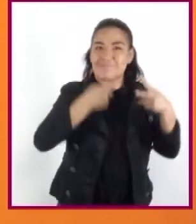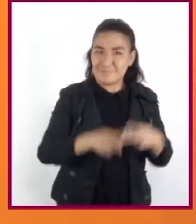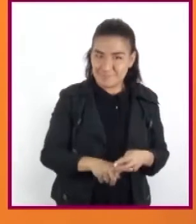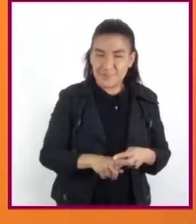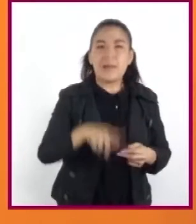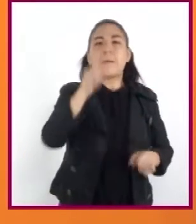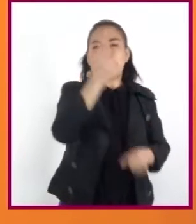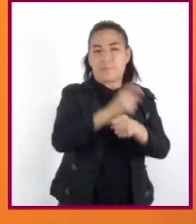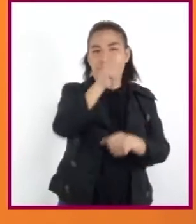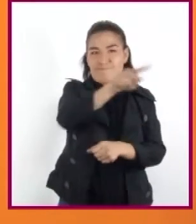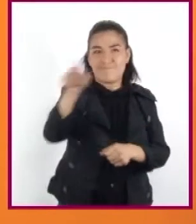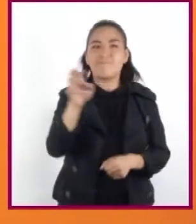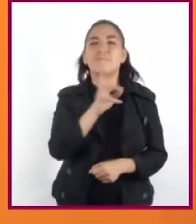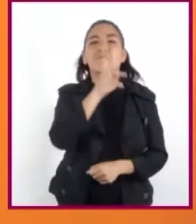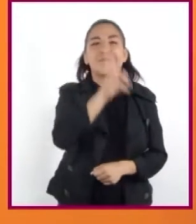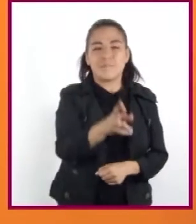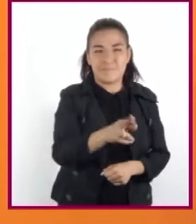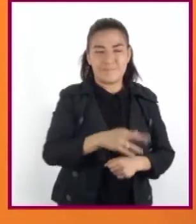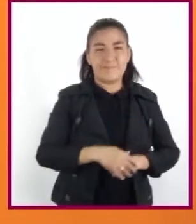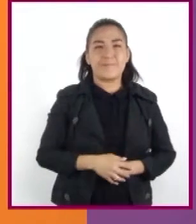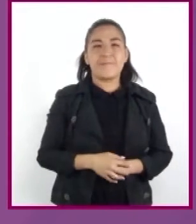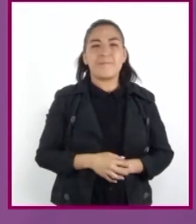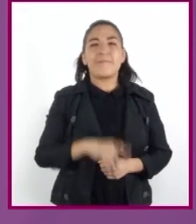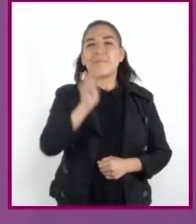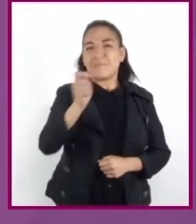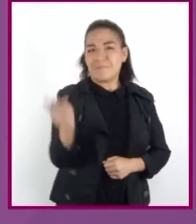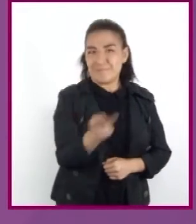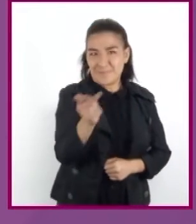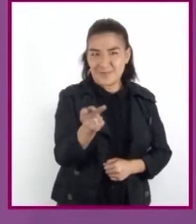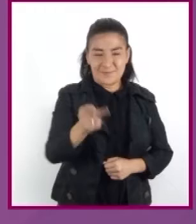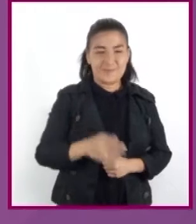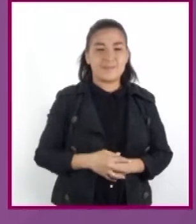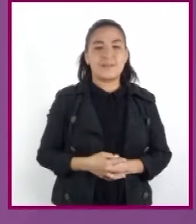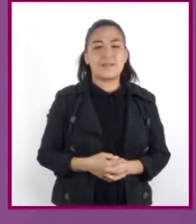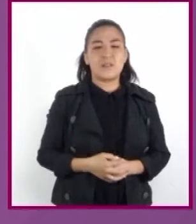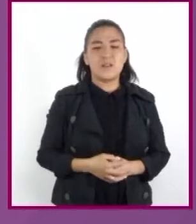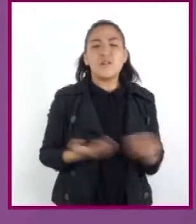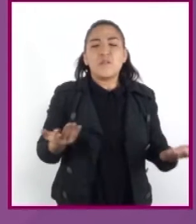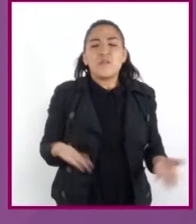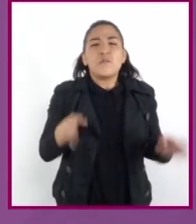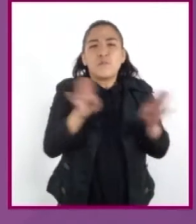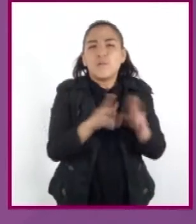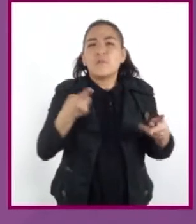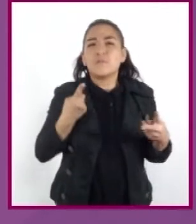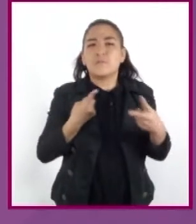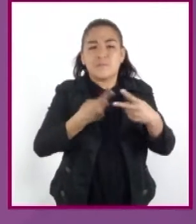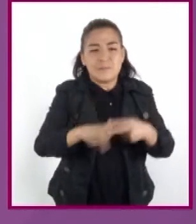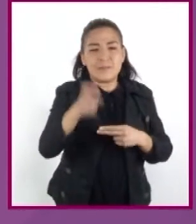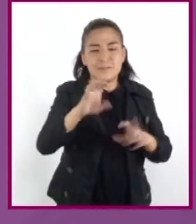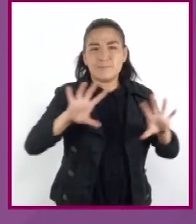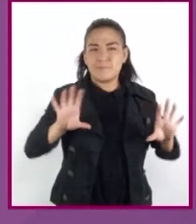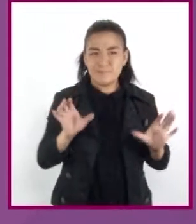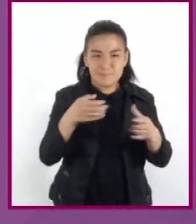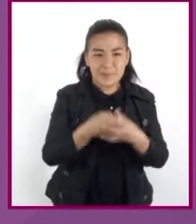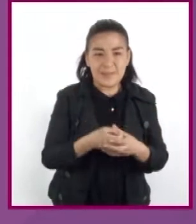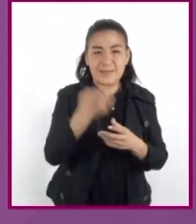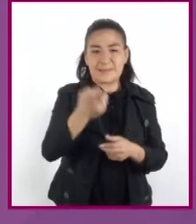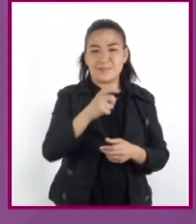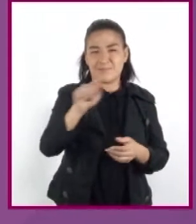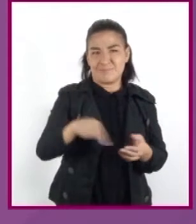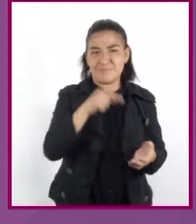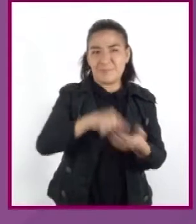respondan a nuestra pregunta detonadora. ¿Cómo se inició el proceso de conformación de Mesoamérica?